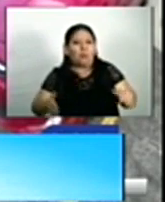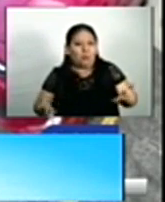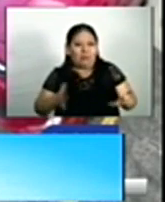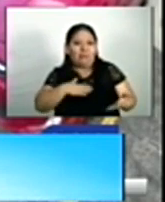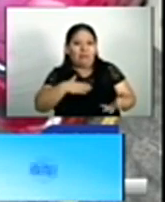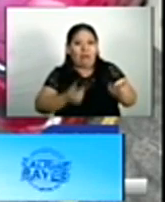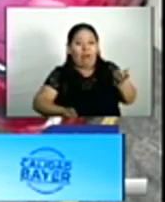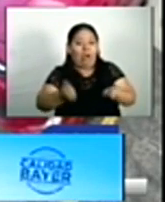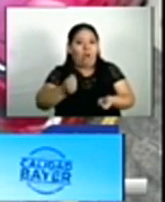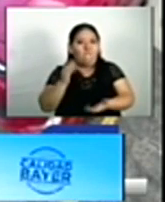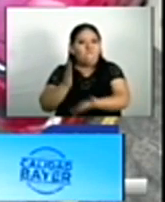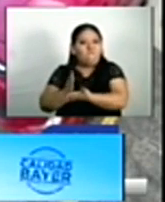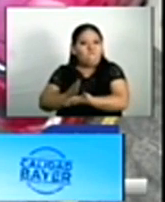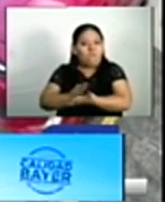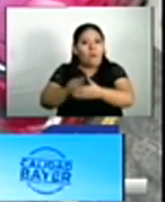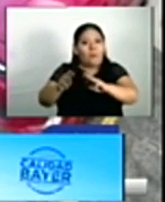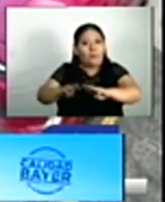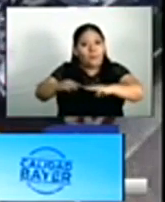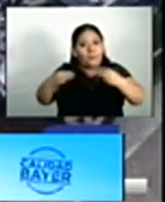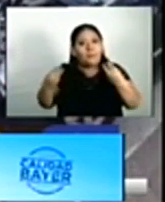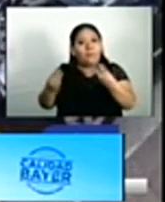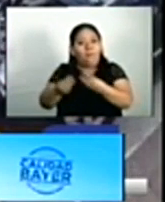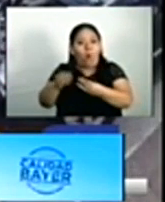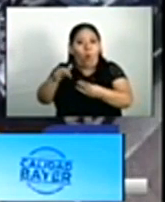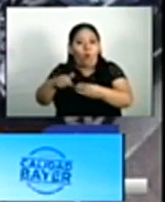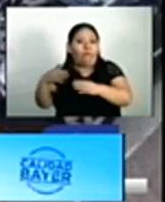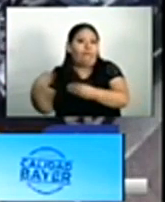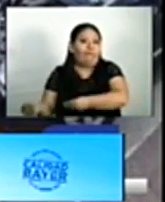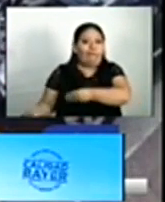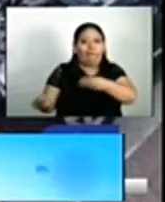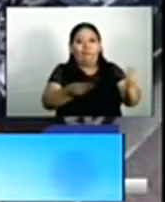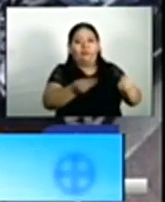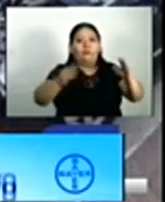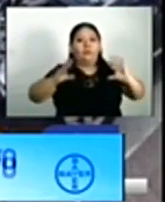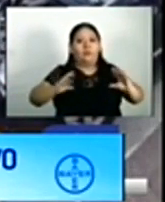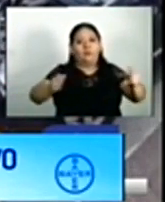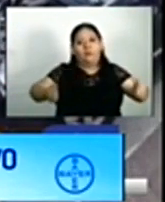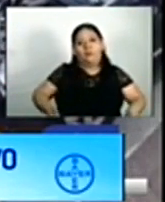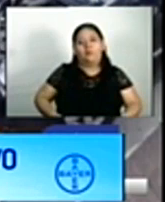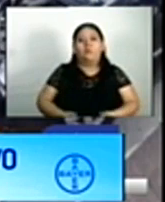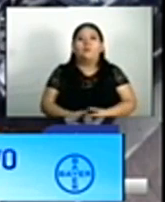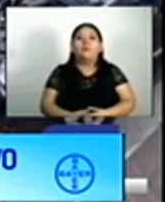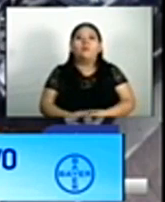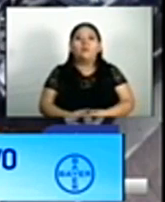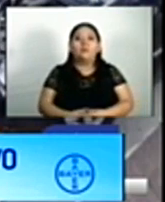ilícitas de estructuras, por lo que ahora pasará a ser administrado por el Estado.